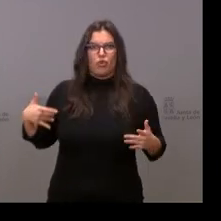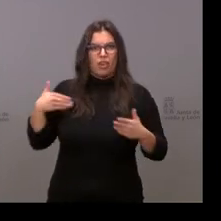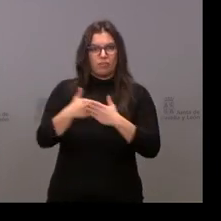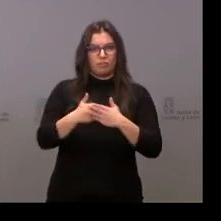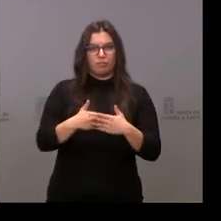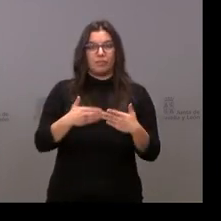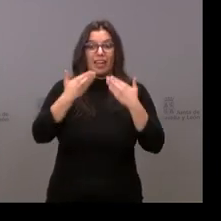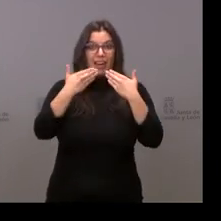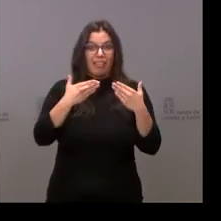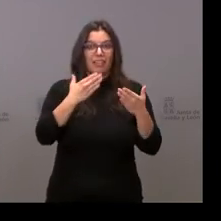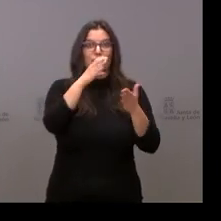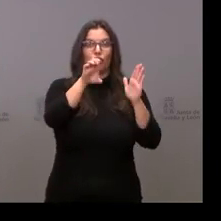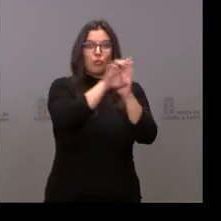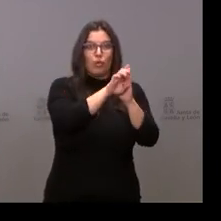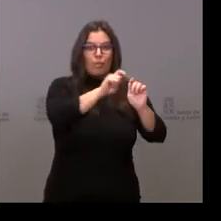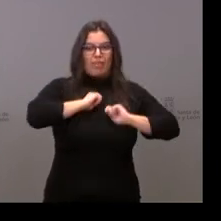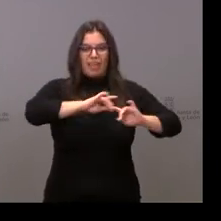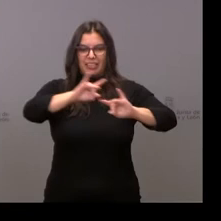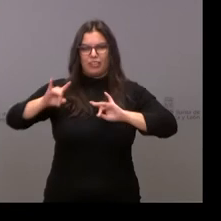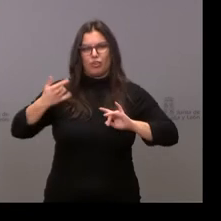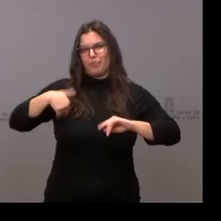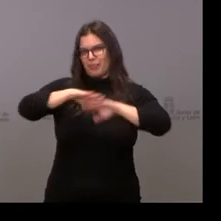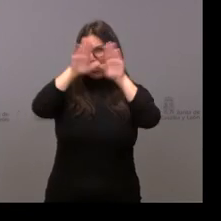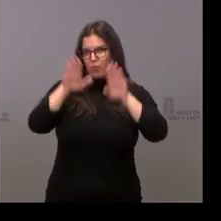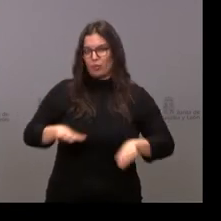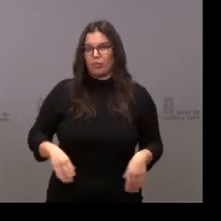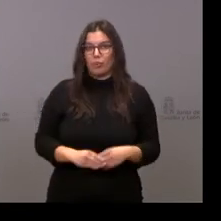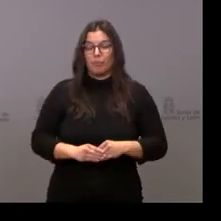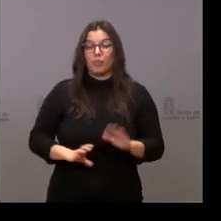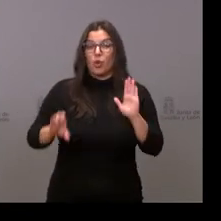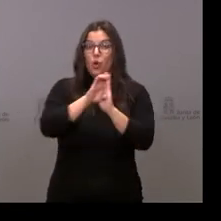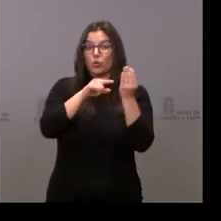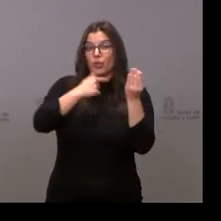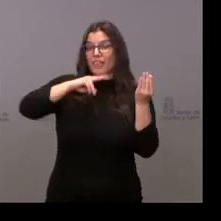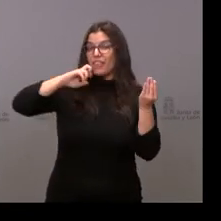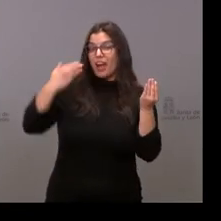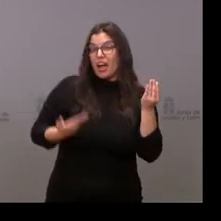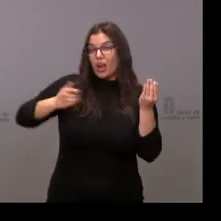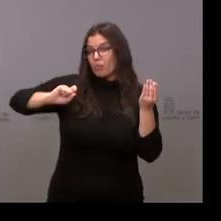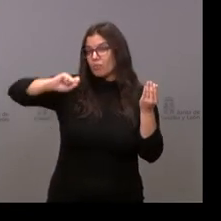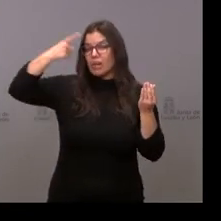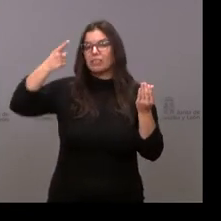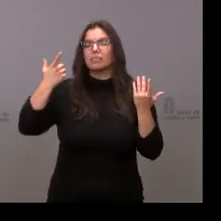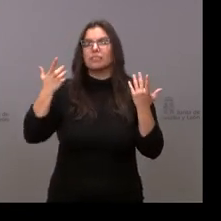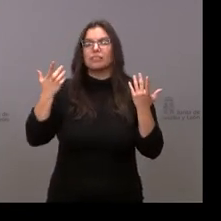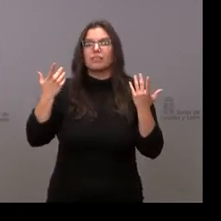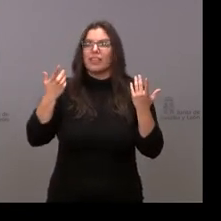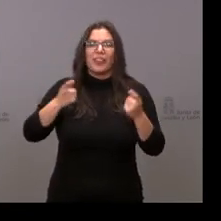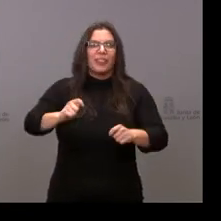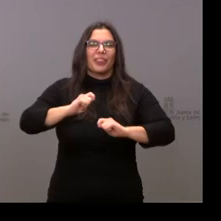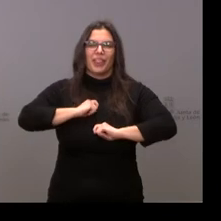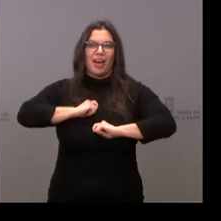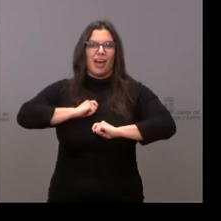Pues bien, y ya para concluir, el gran valor de nuestra Constitución nos obliga a